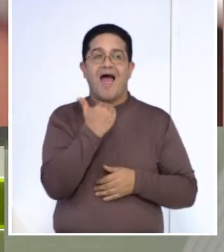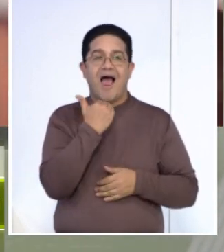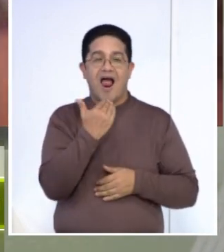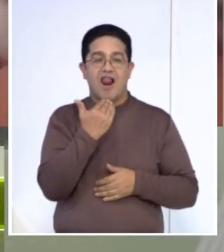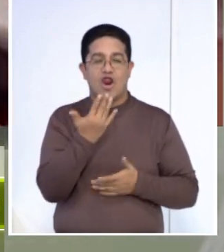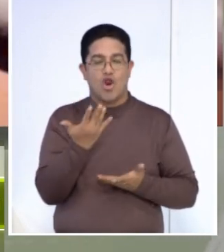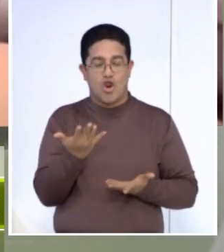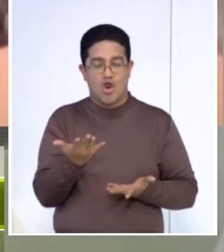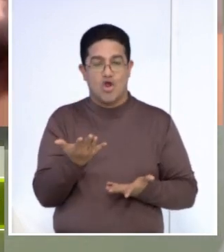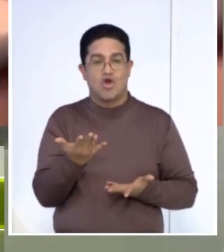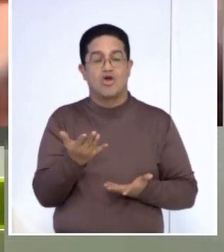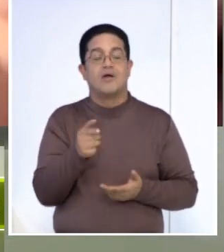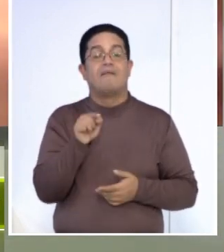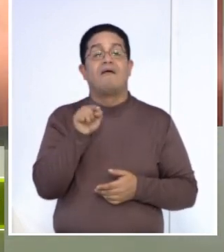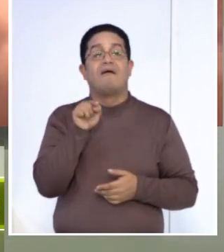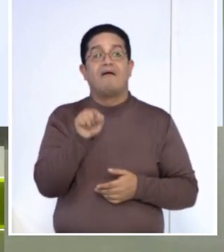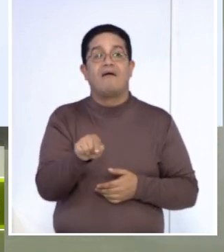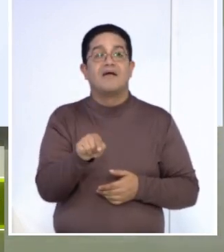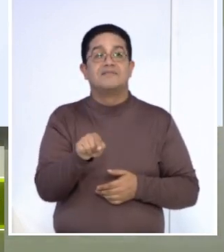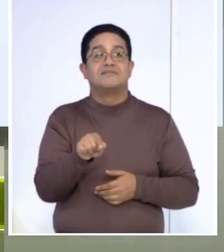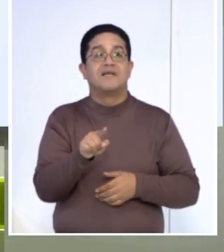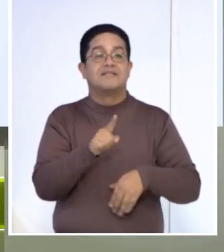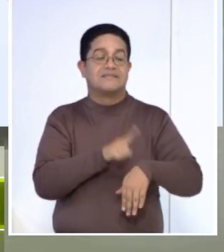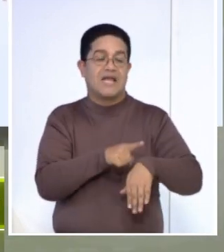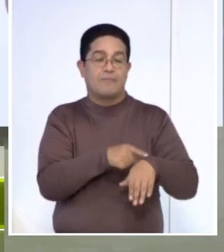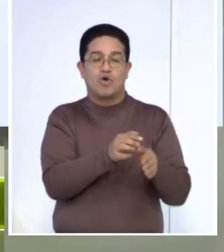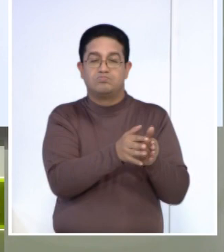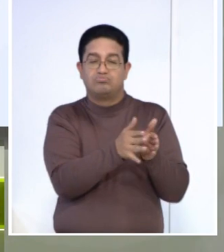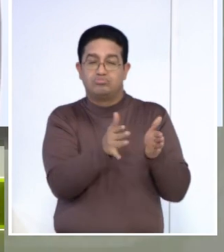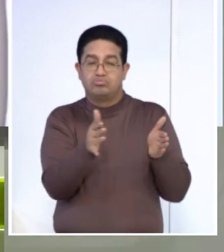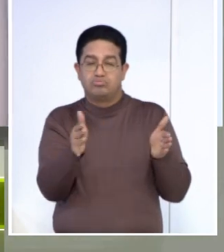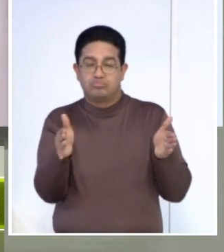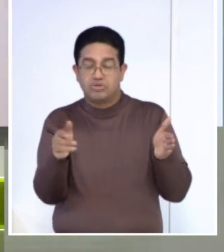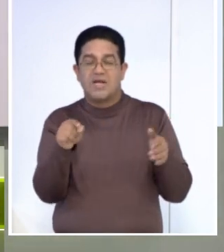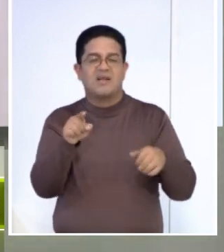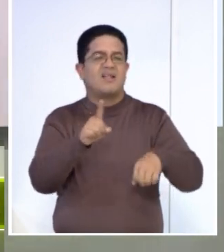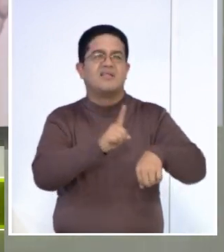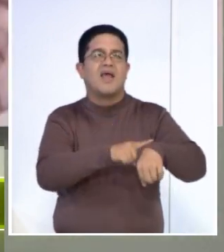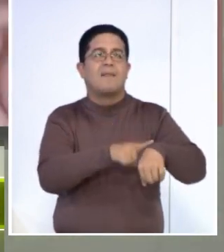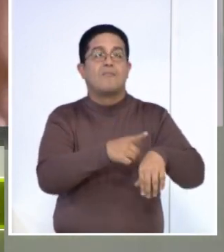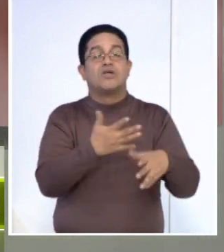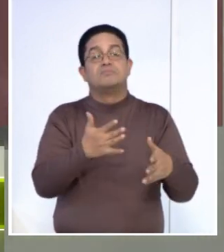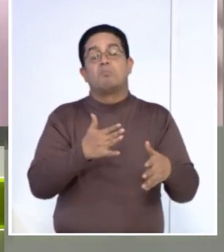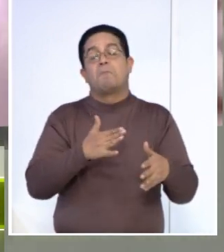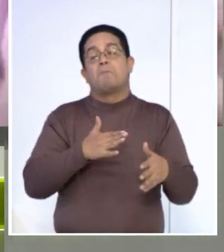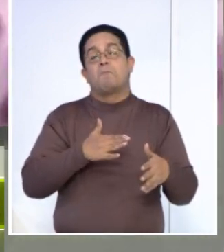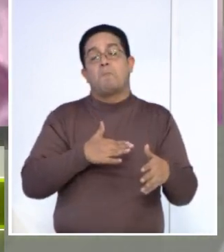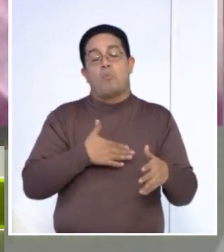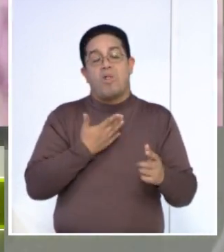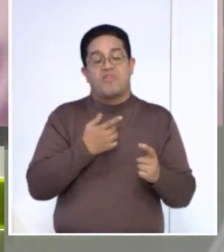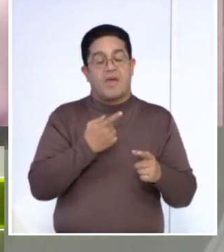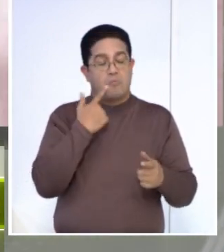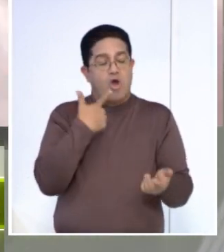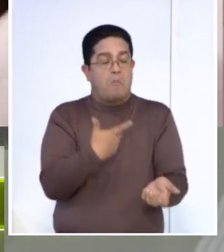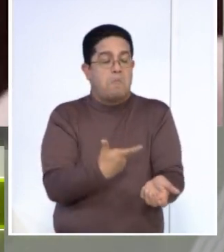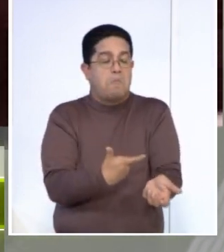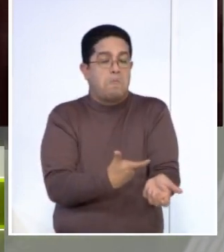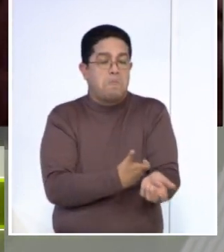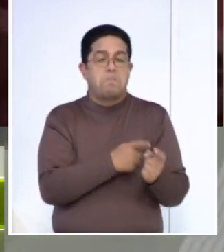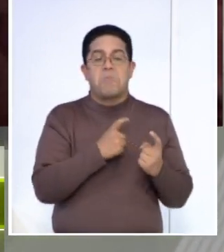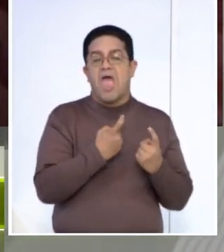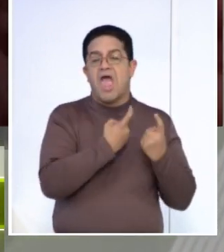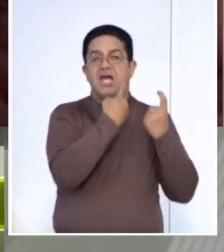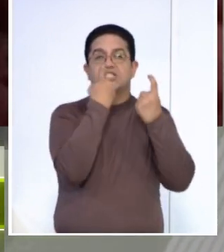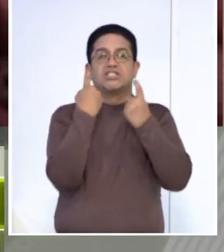paciente. Ese periodo se llama ventana serológica y es un periodo incluso que podemos hacer el examen o los exámenes que